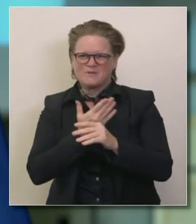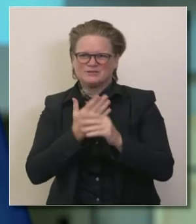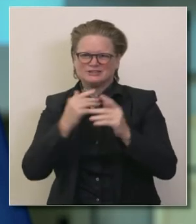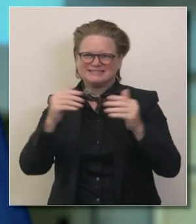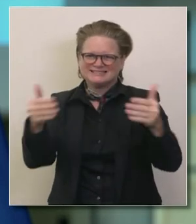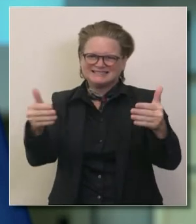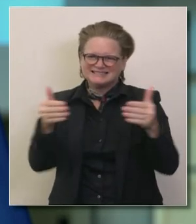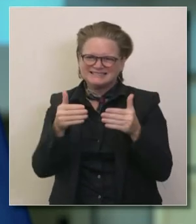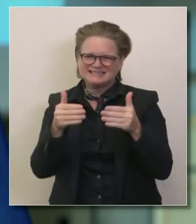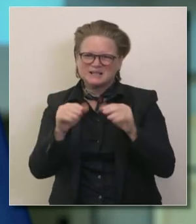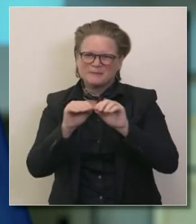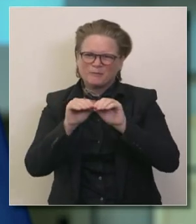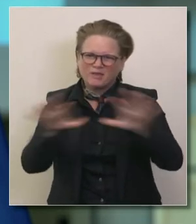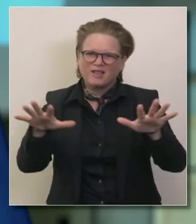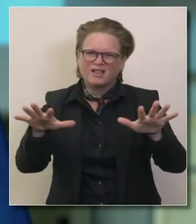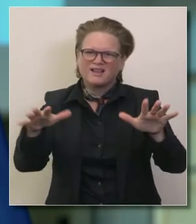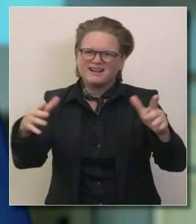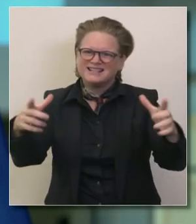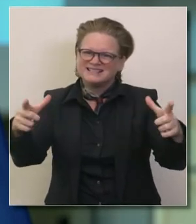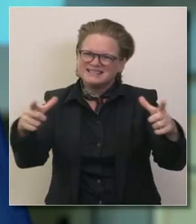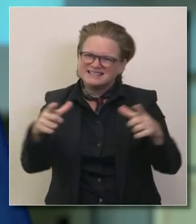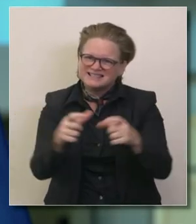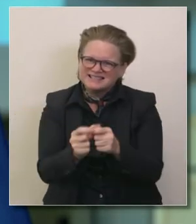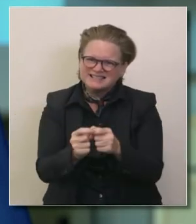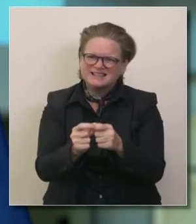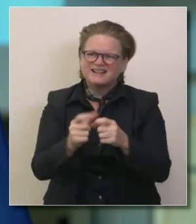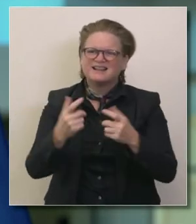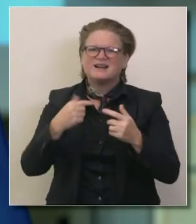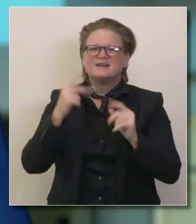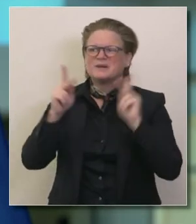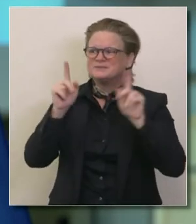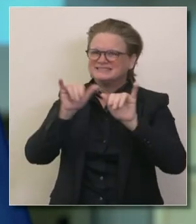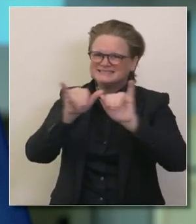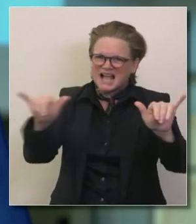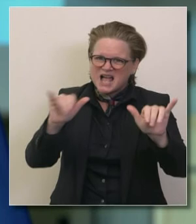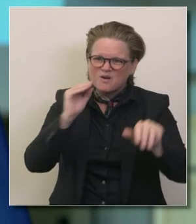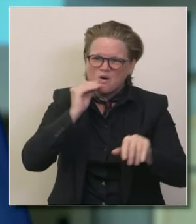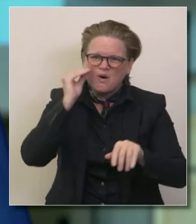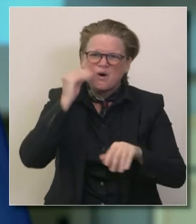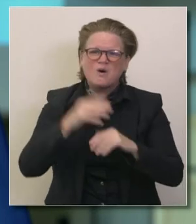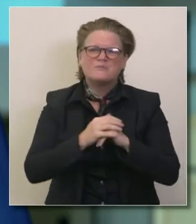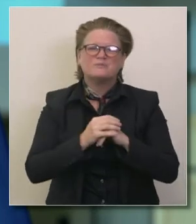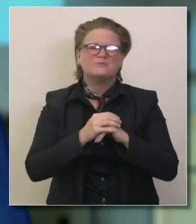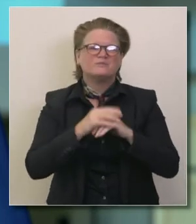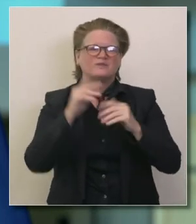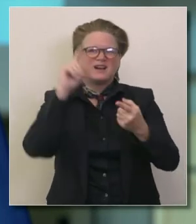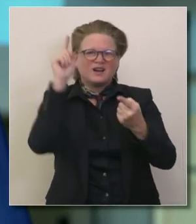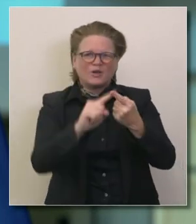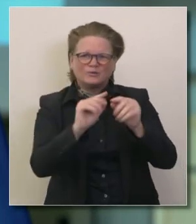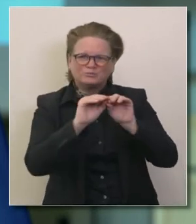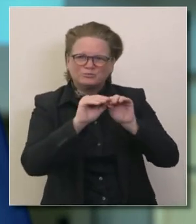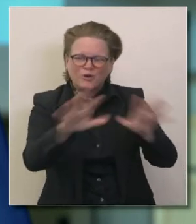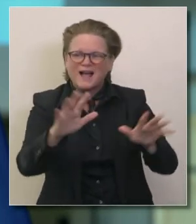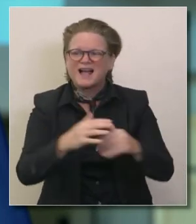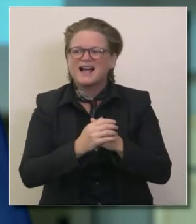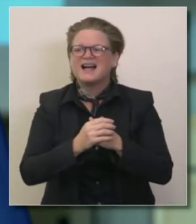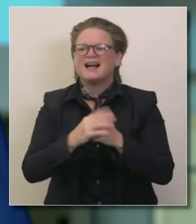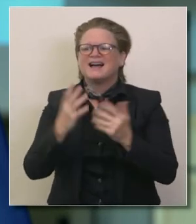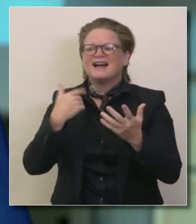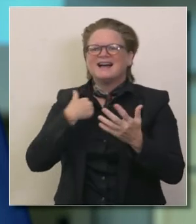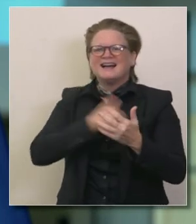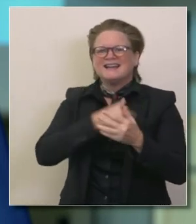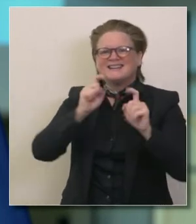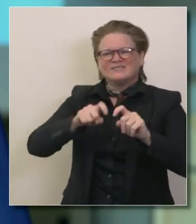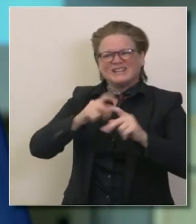individuos o negocios y todos estos aspectos de ser impactados junto con esta esperanza de que vienen las vacunas para ayudarnos a